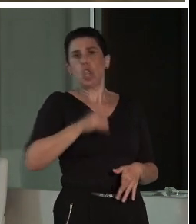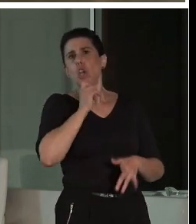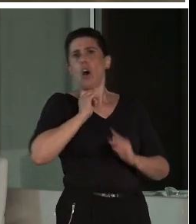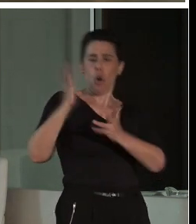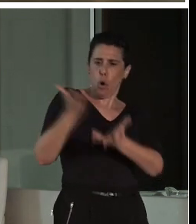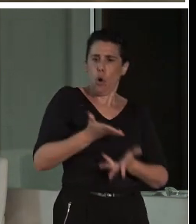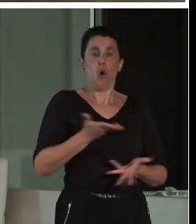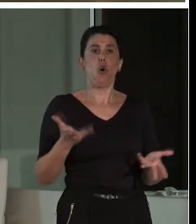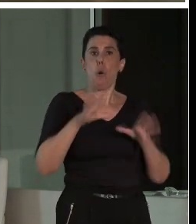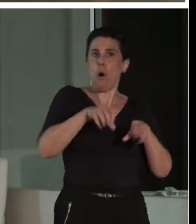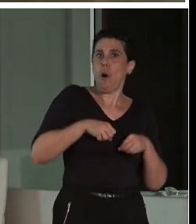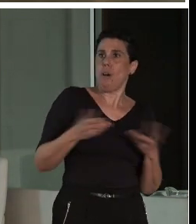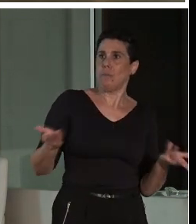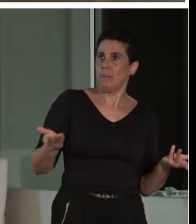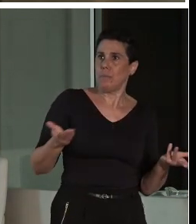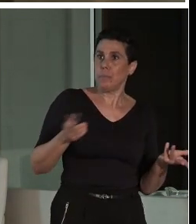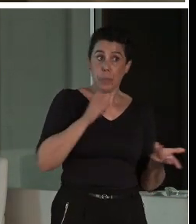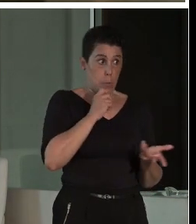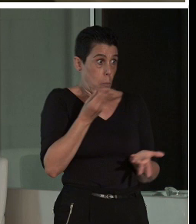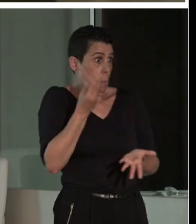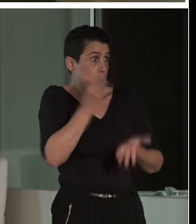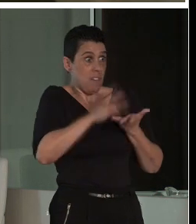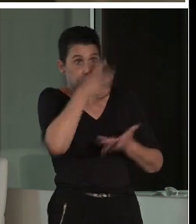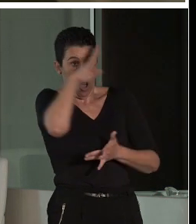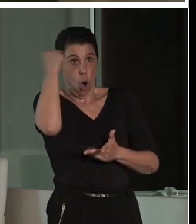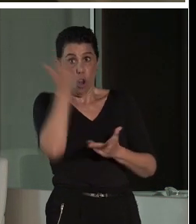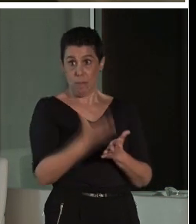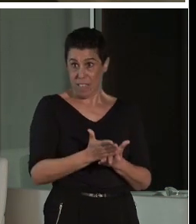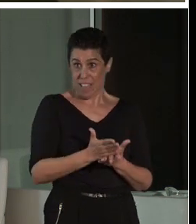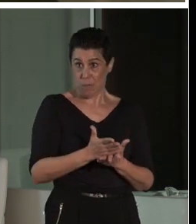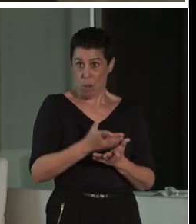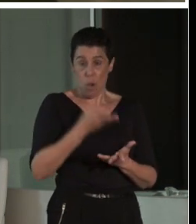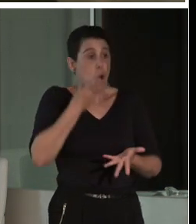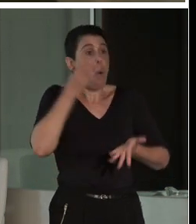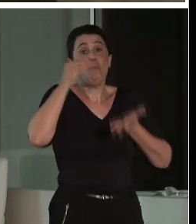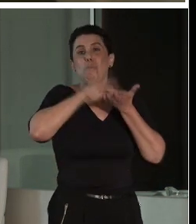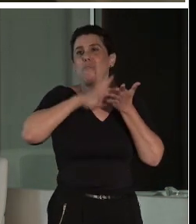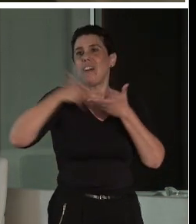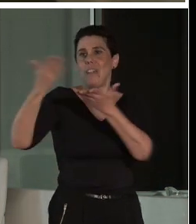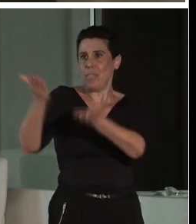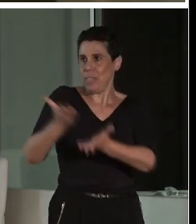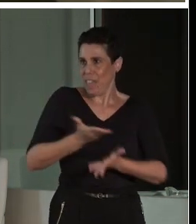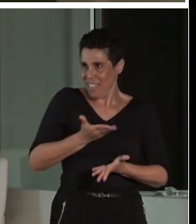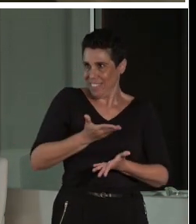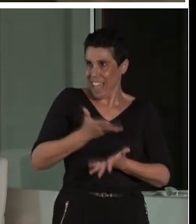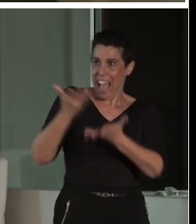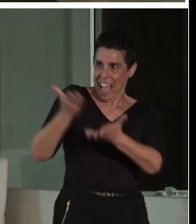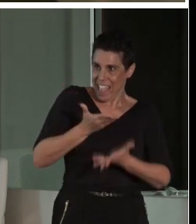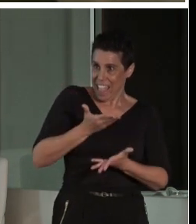recibiendo? Porque en muchas ocasiones no nos damos cuenta, pero no recibimos. Hay que preacoger y acoger.